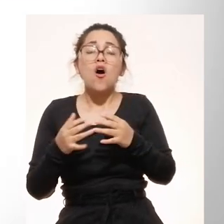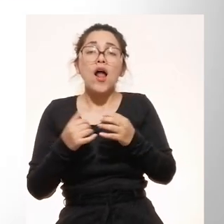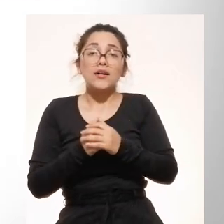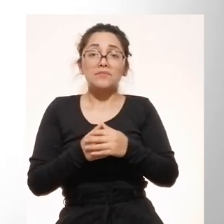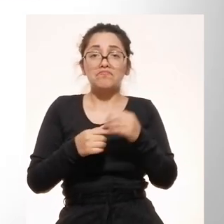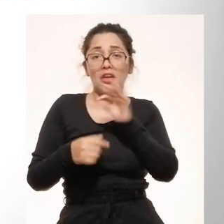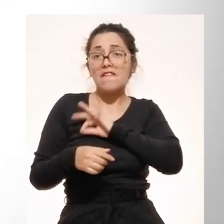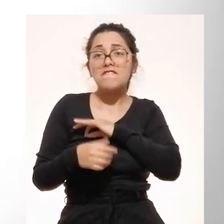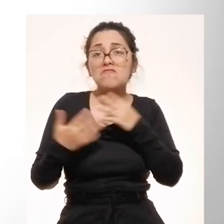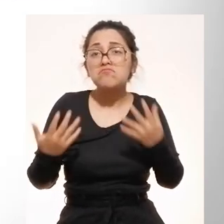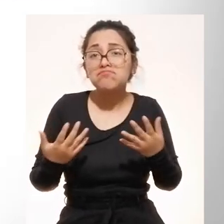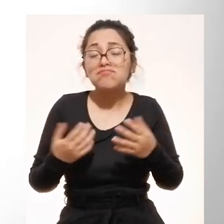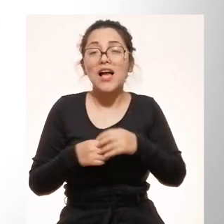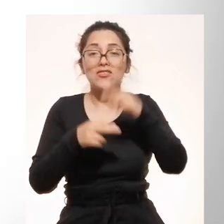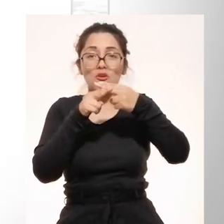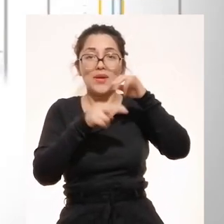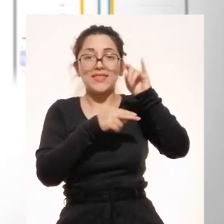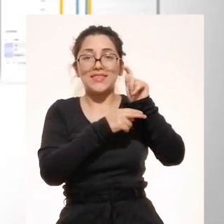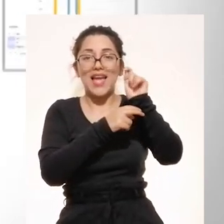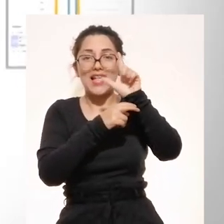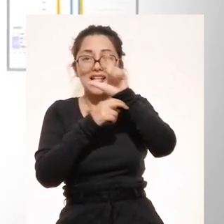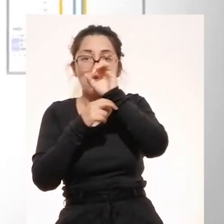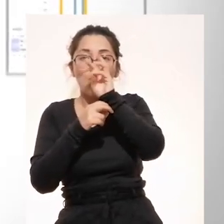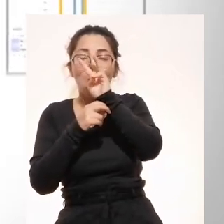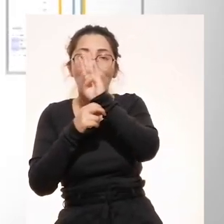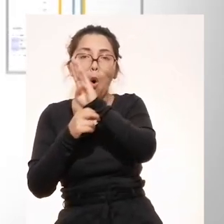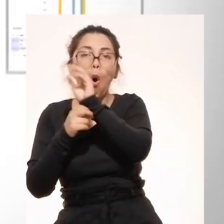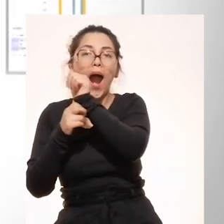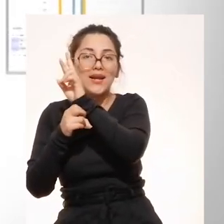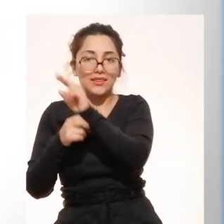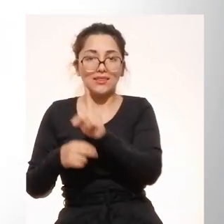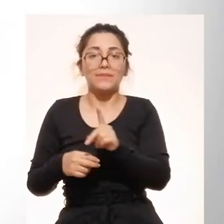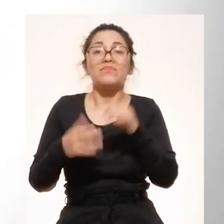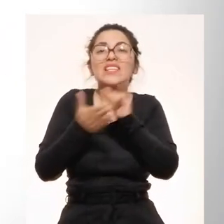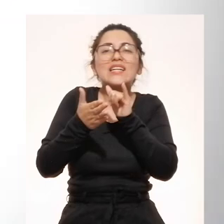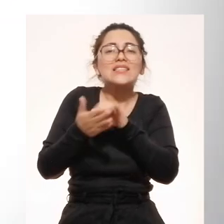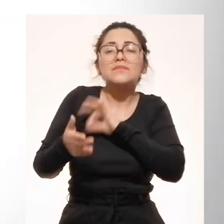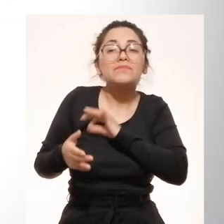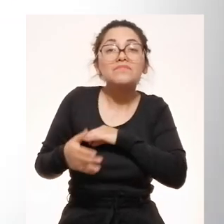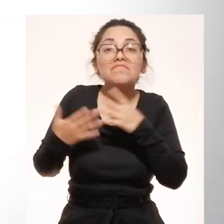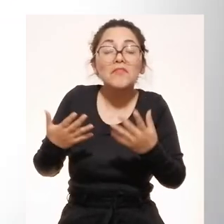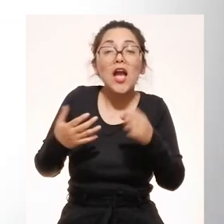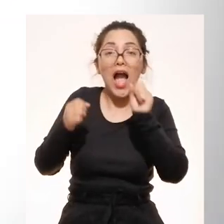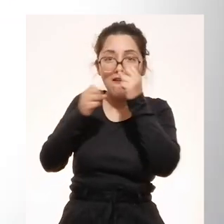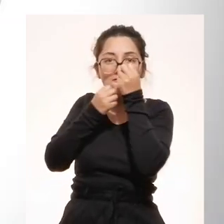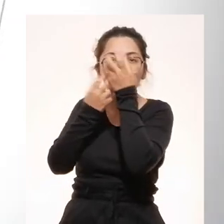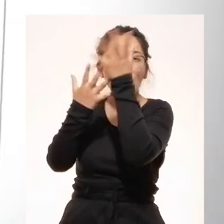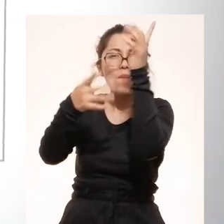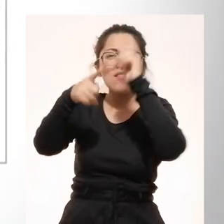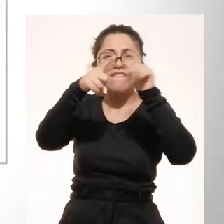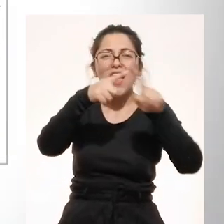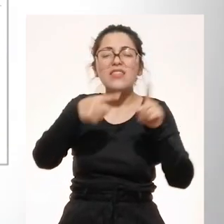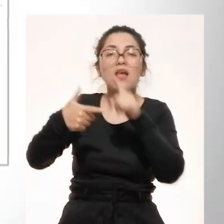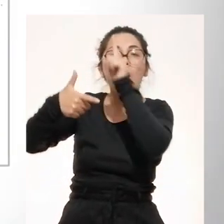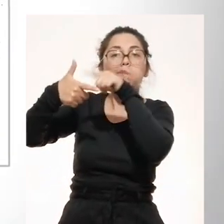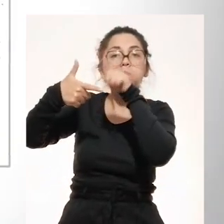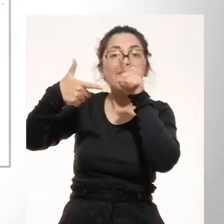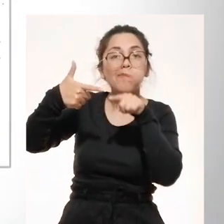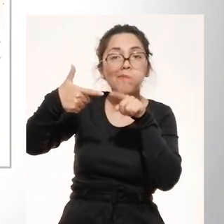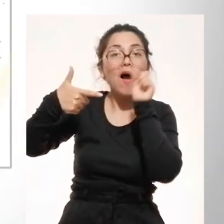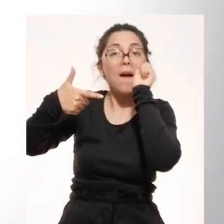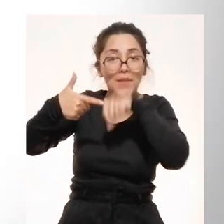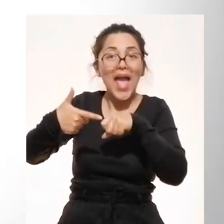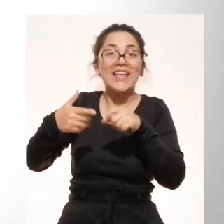Herramienta IntelliWord. Esta herramienta permite a los usuarios extraer los datos estadísticos recopilados en Moodle, fáciles de leer,